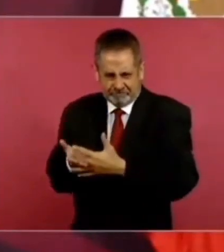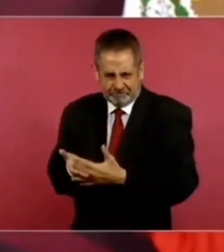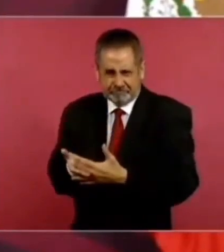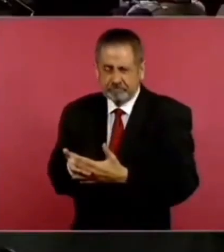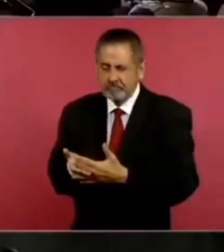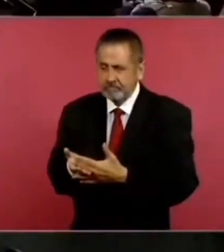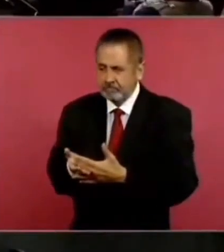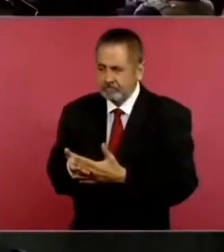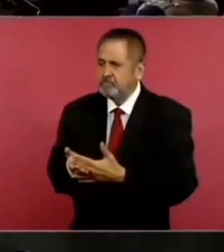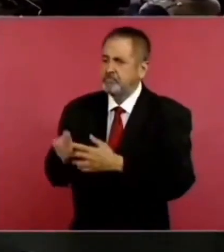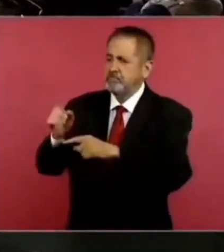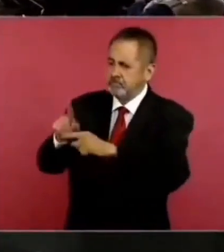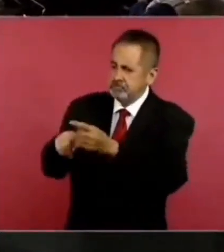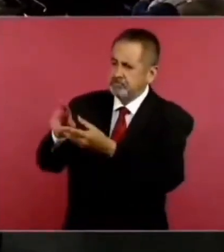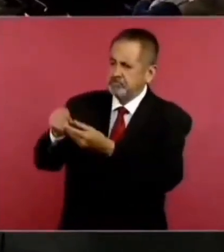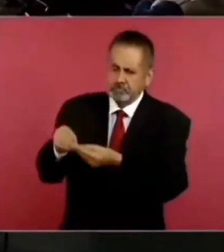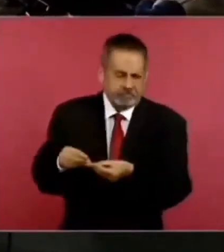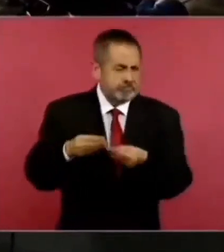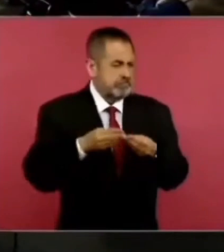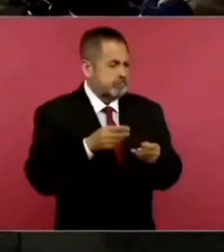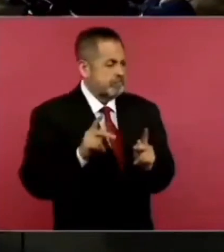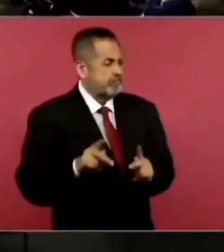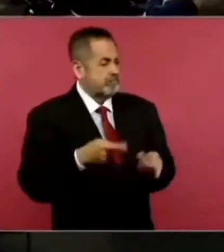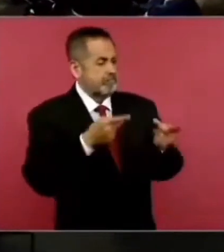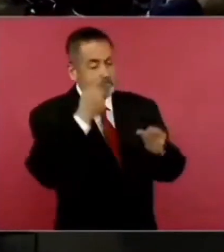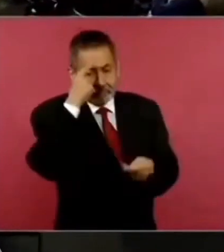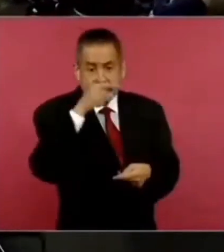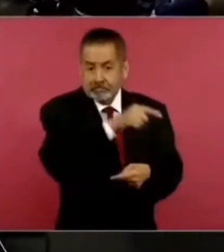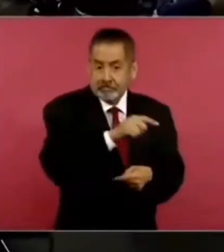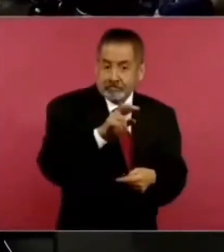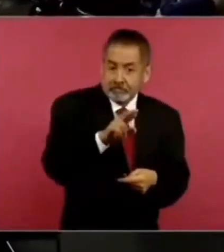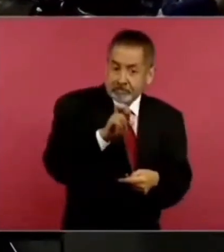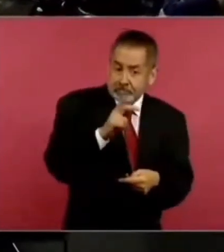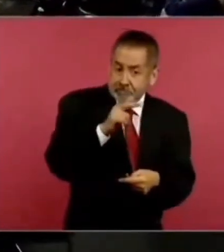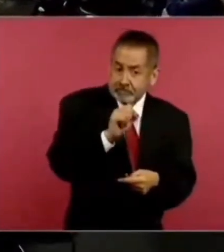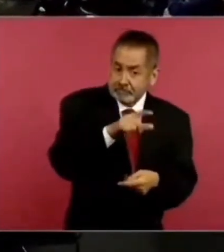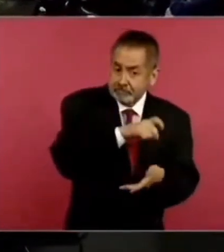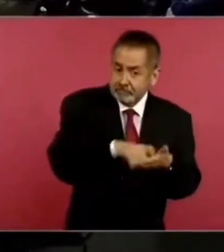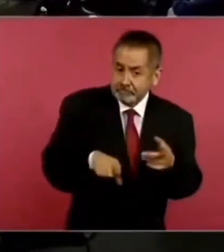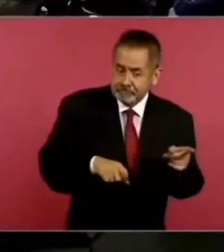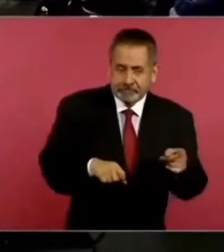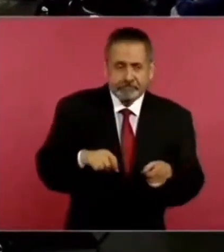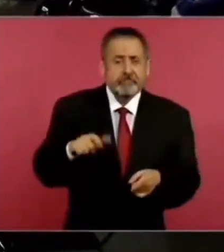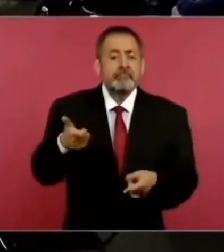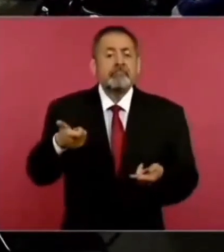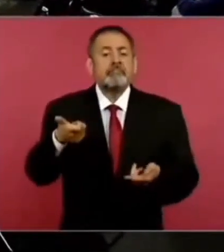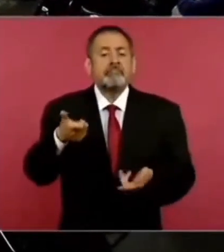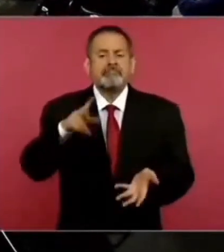las acciones a Repsol a precios